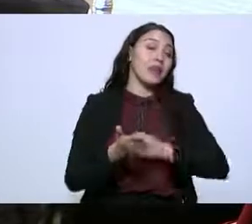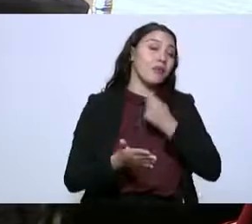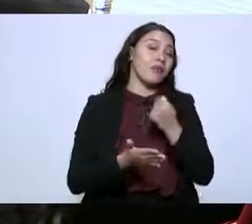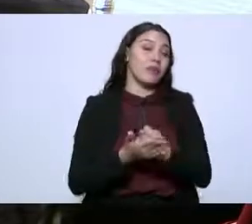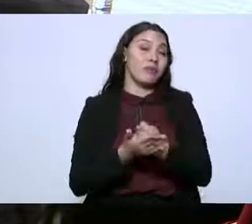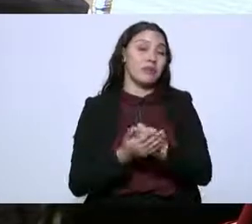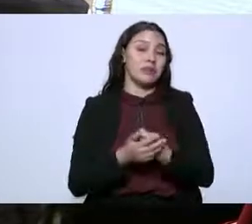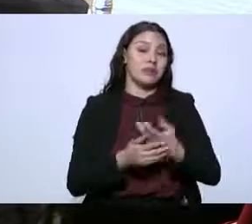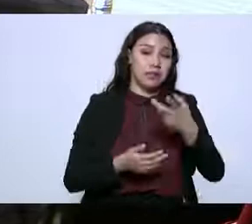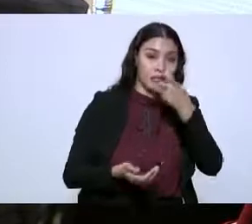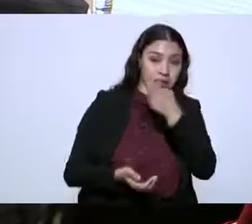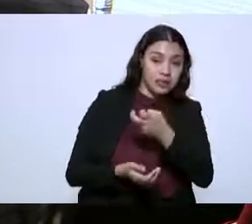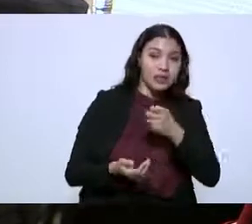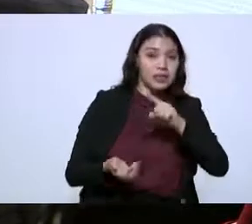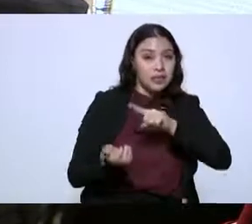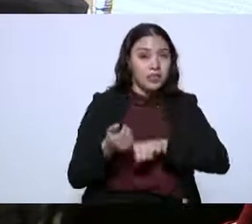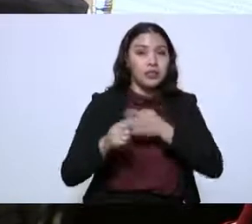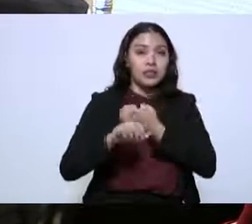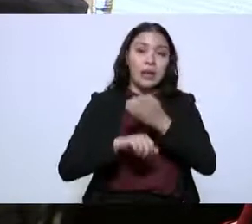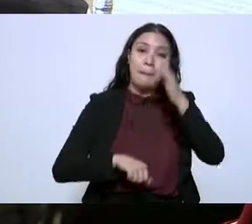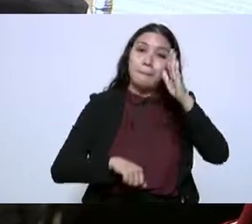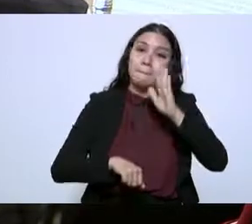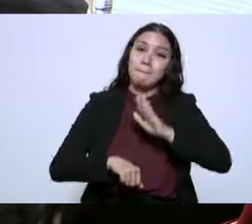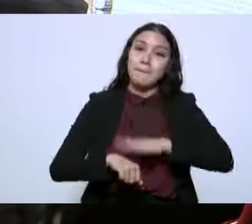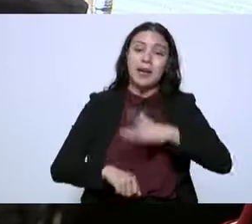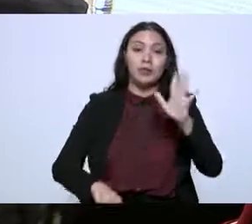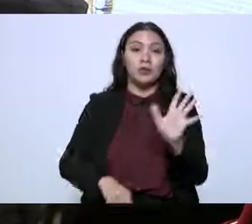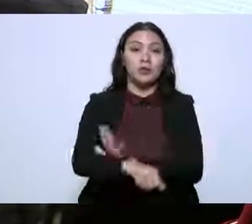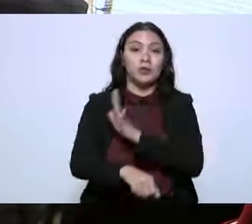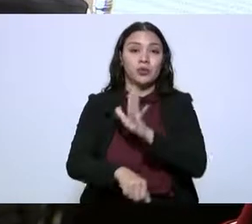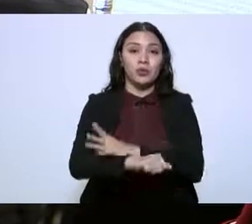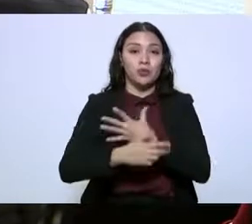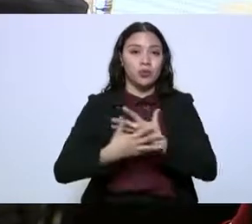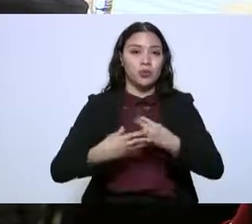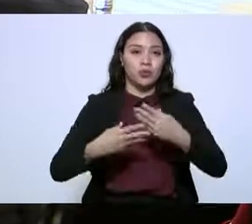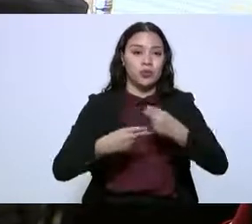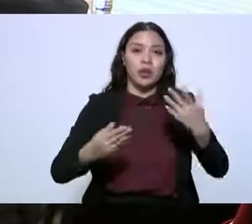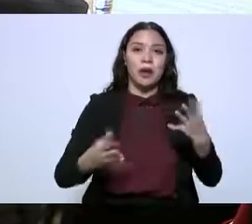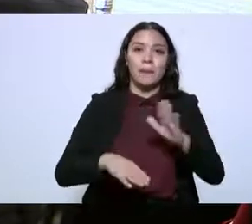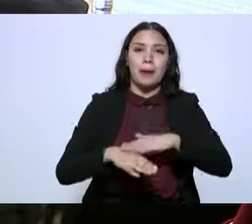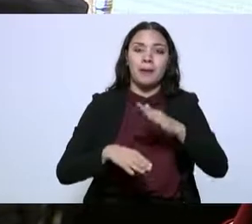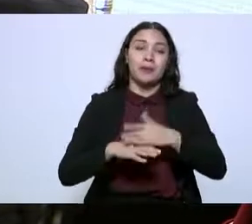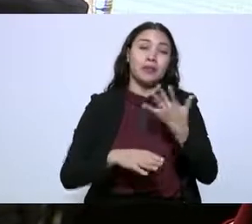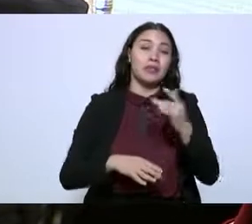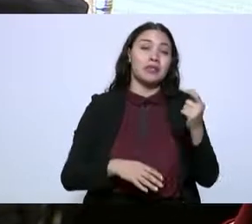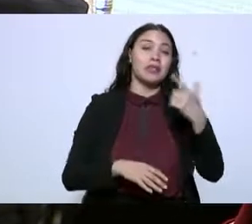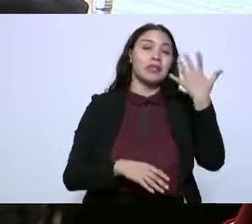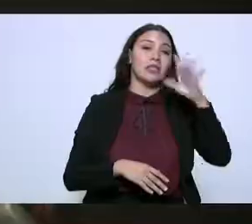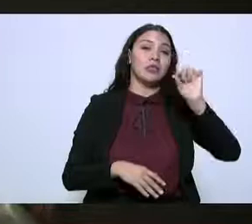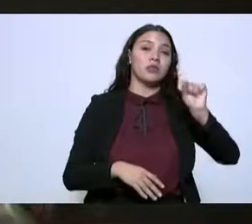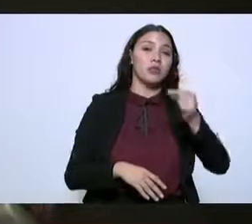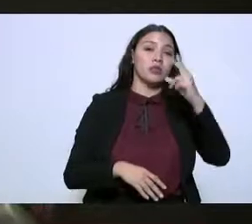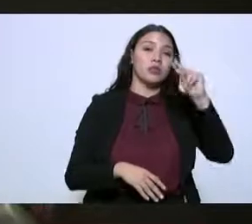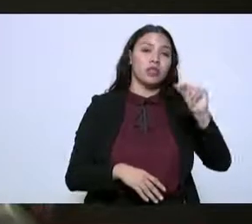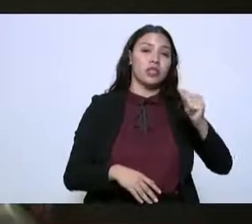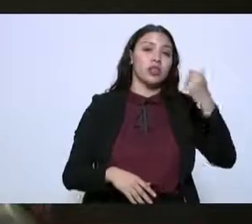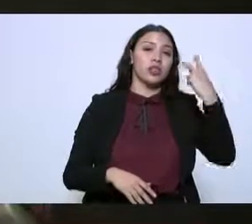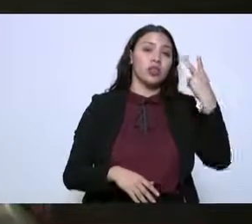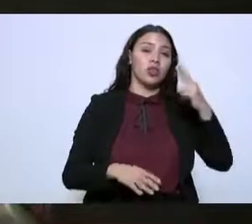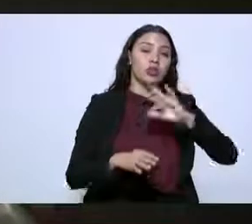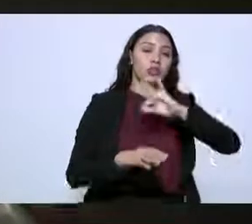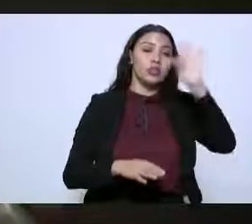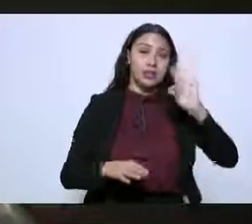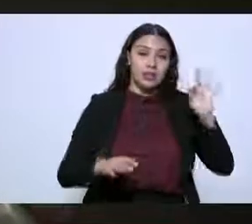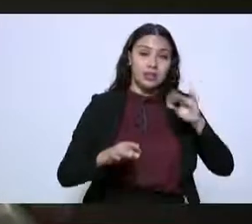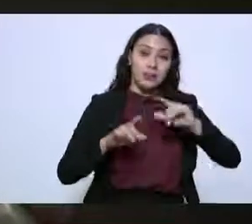que está generando más electricidad en el país en este año, el 10.82 por ciento del total nacional.